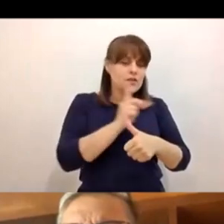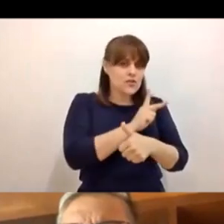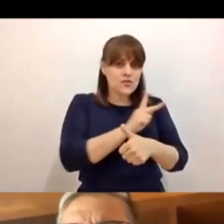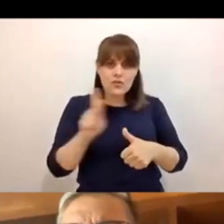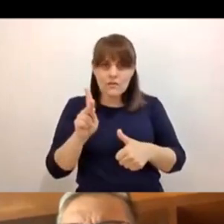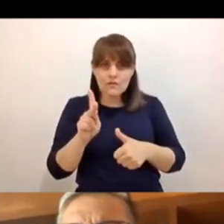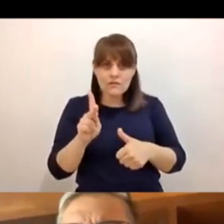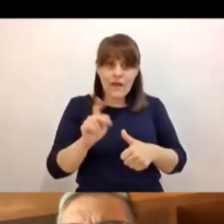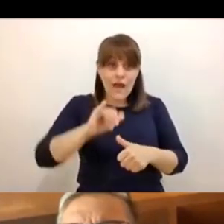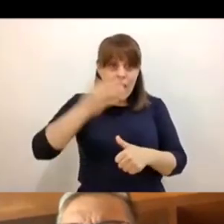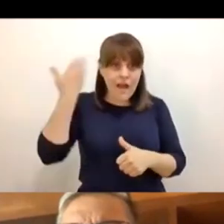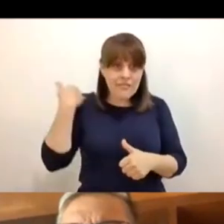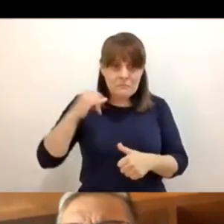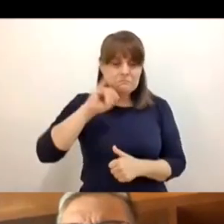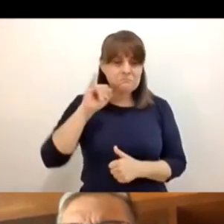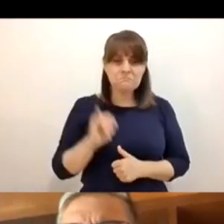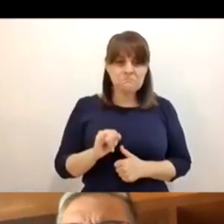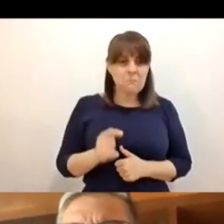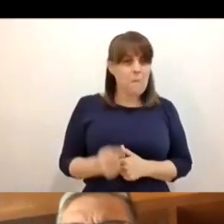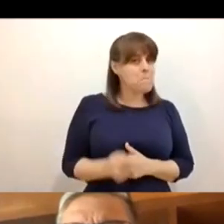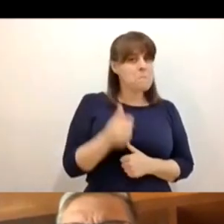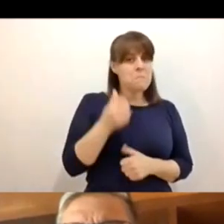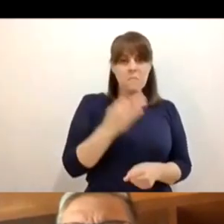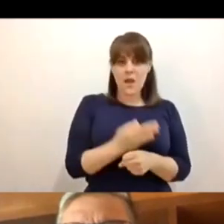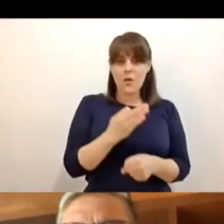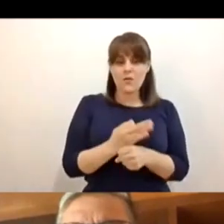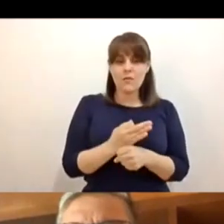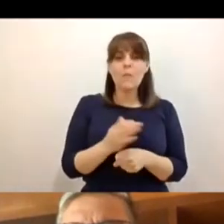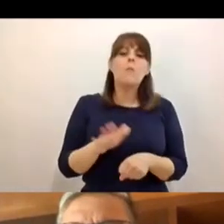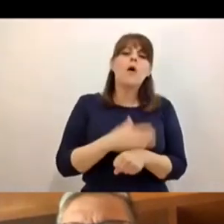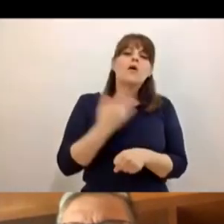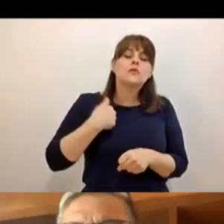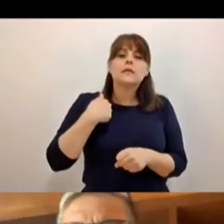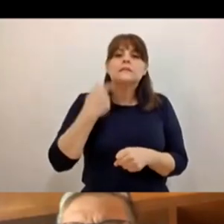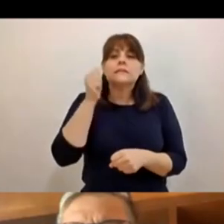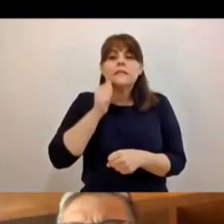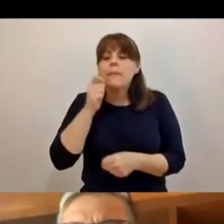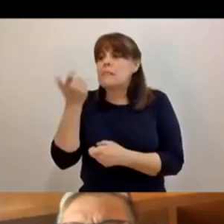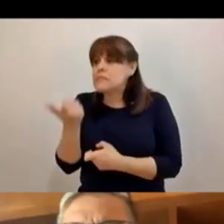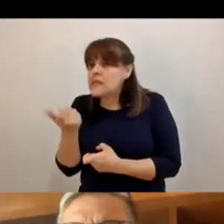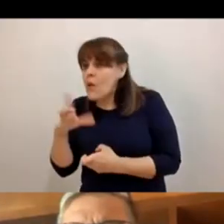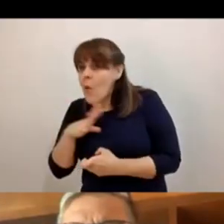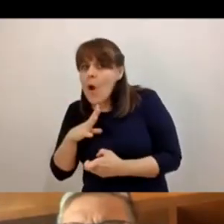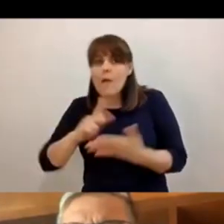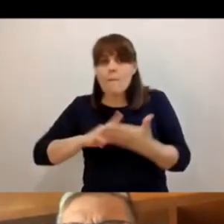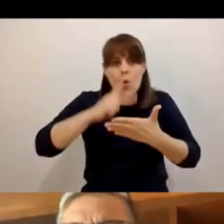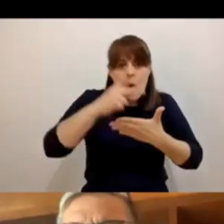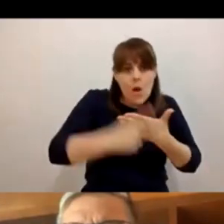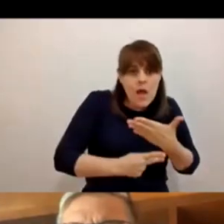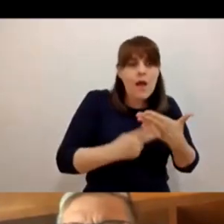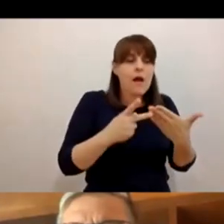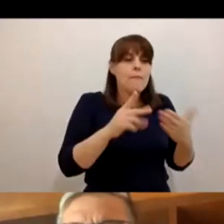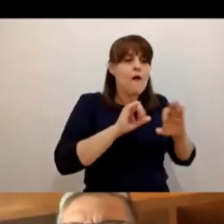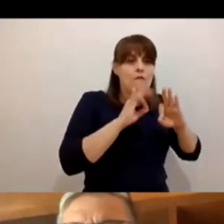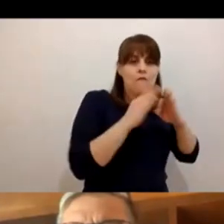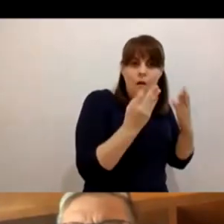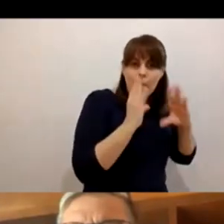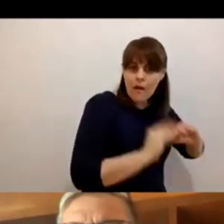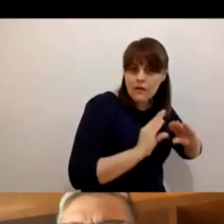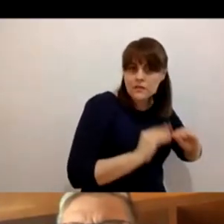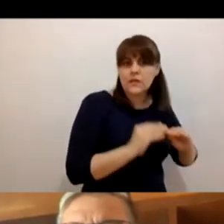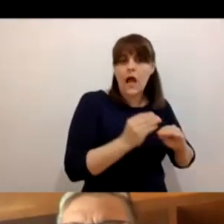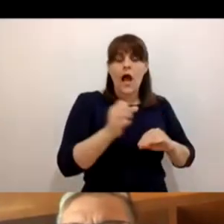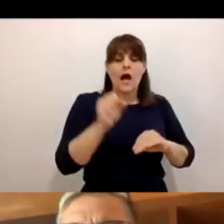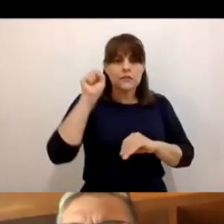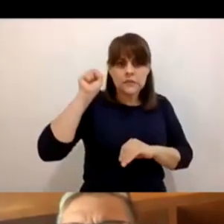Porque siempre estamos al tanto de presupuestos, de programas, de pedagogías, de sindicatos, de